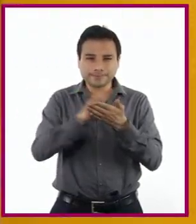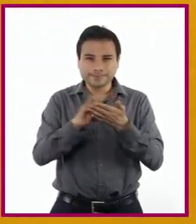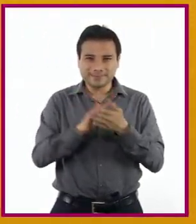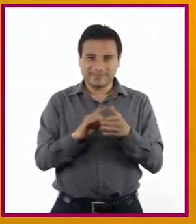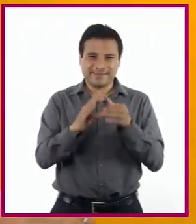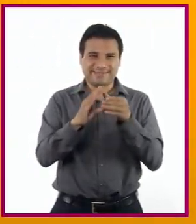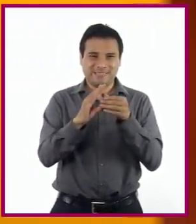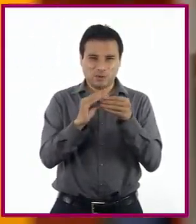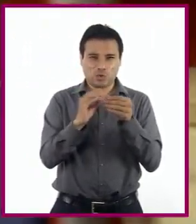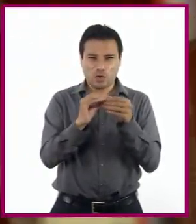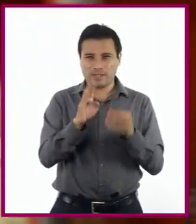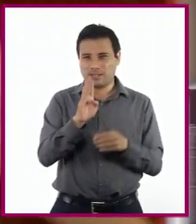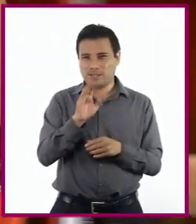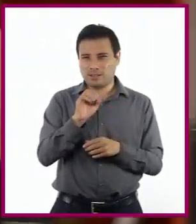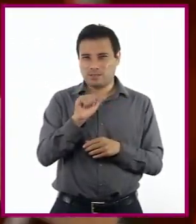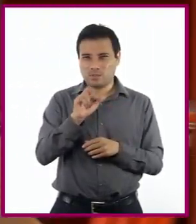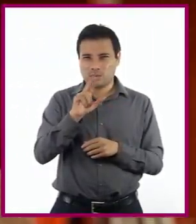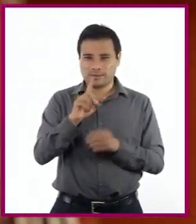Miremos este ejemplo